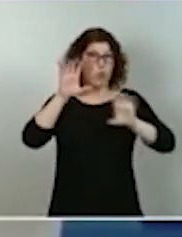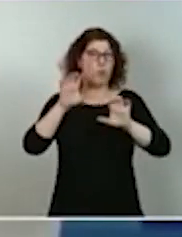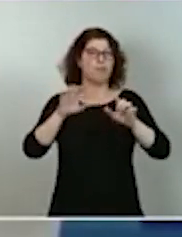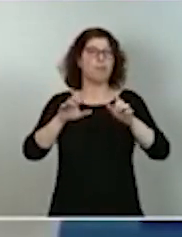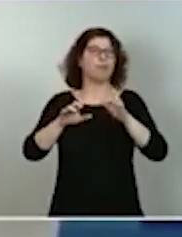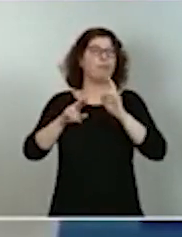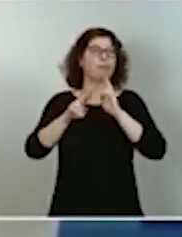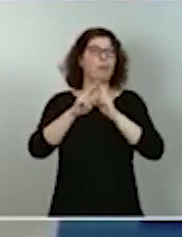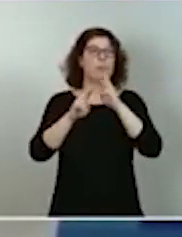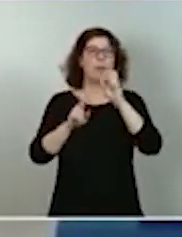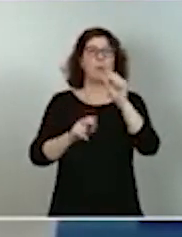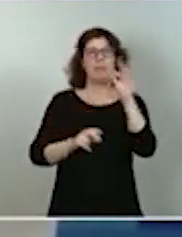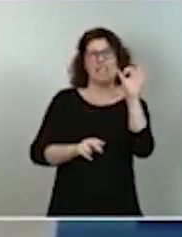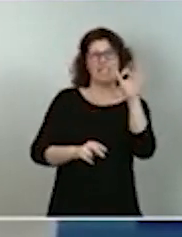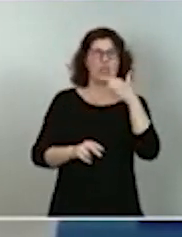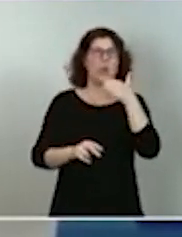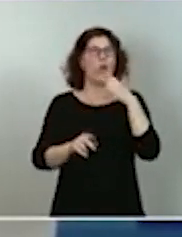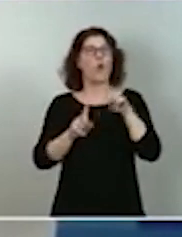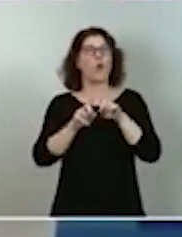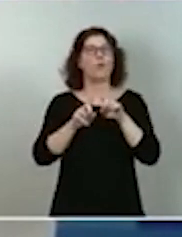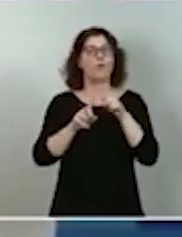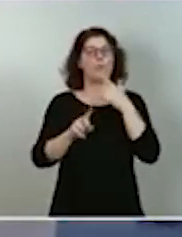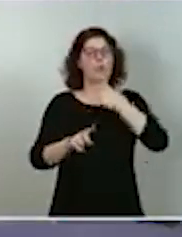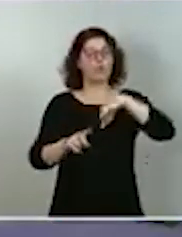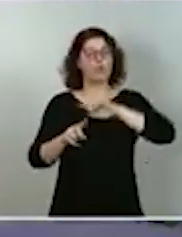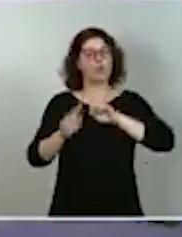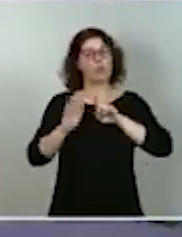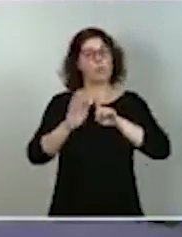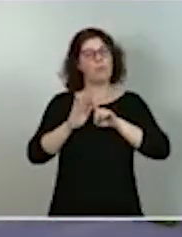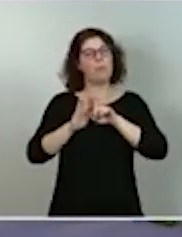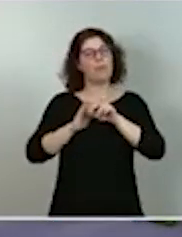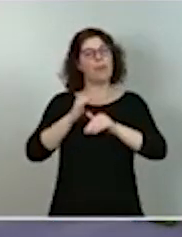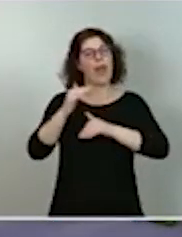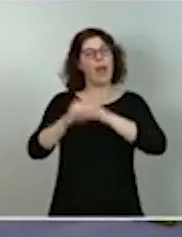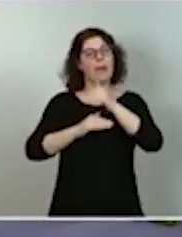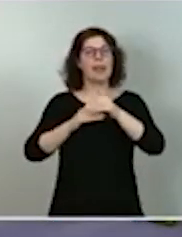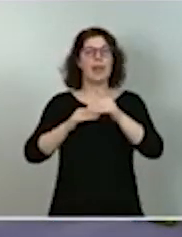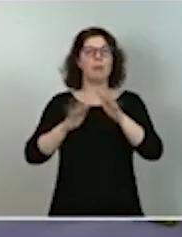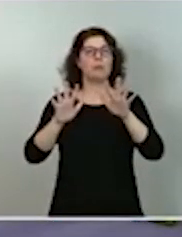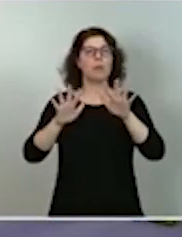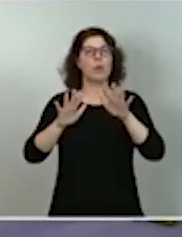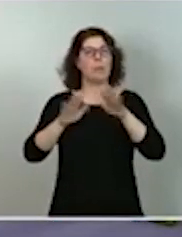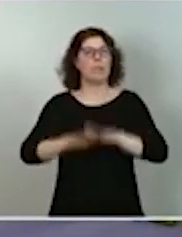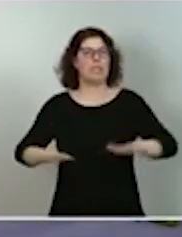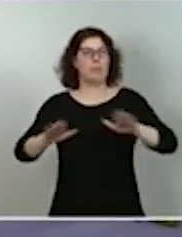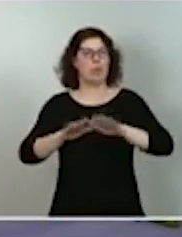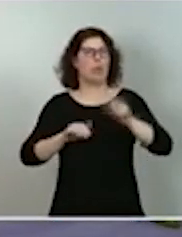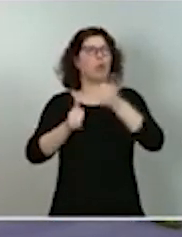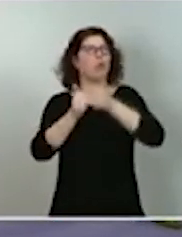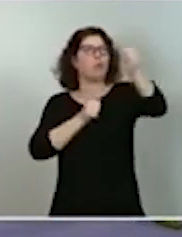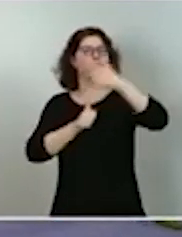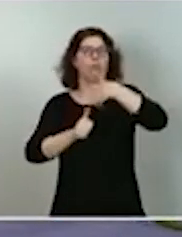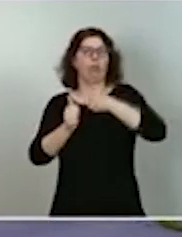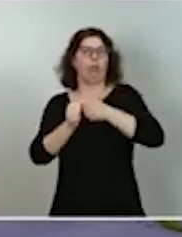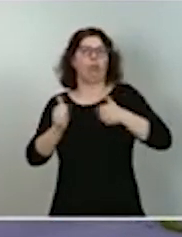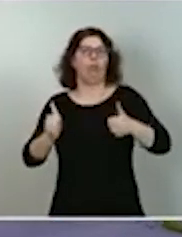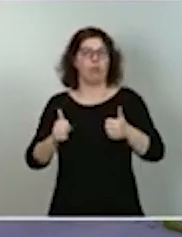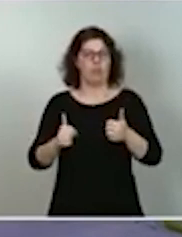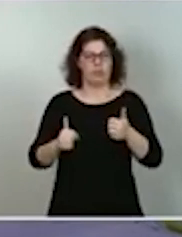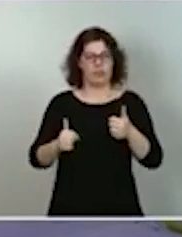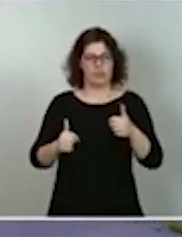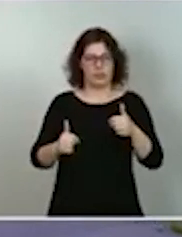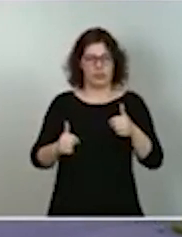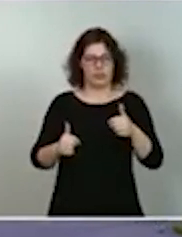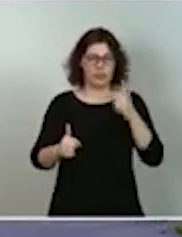nos decía que nosotros avanzábamos a una velocidad distinta que otros Estados. Estos acuerdos europeos redefinen el papel del Sur y